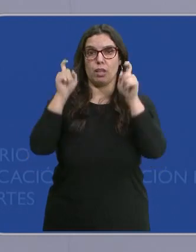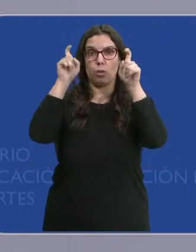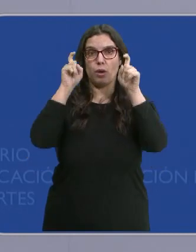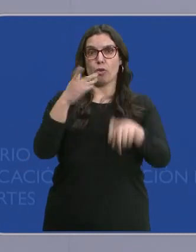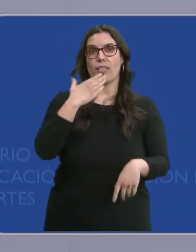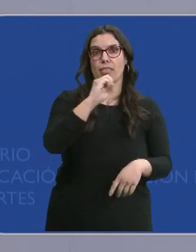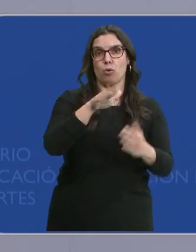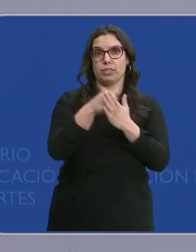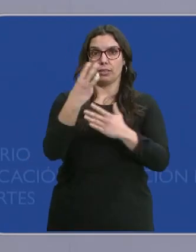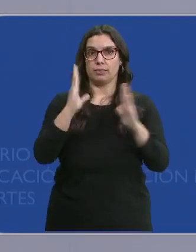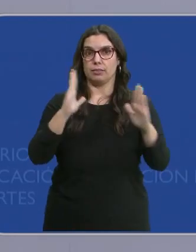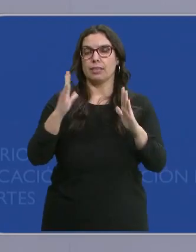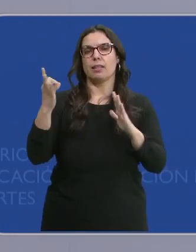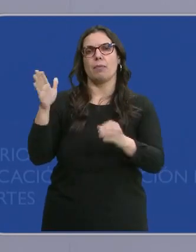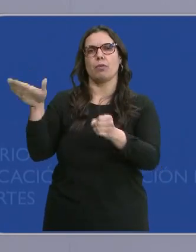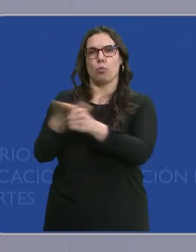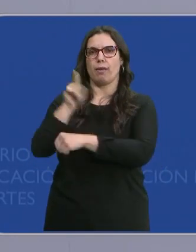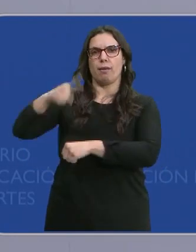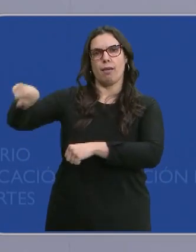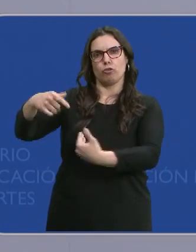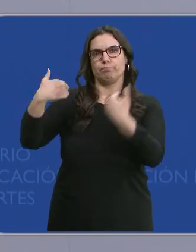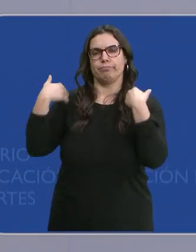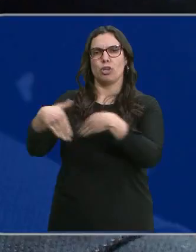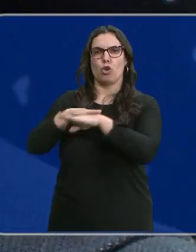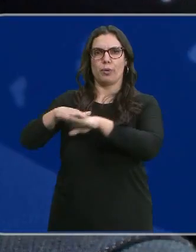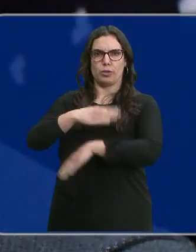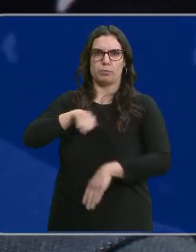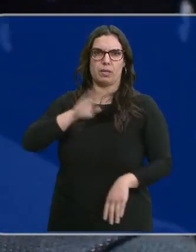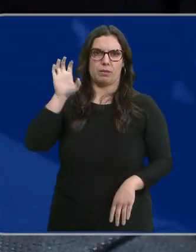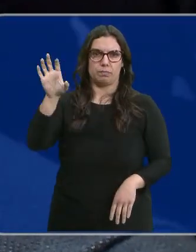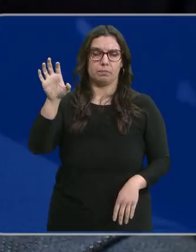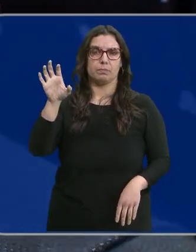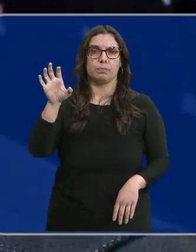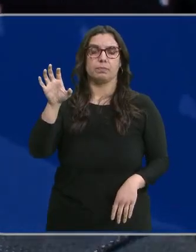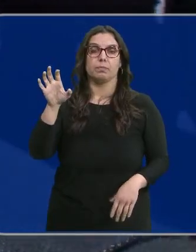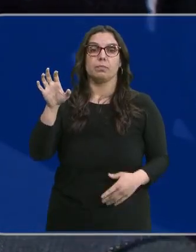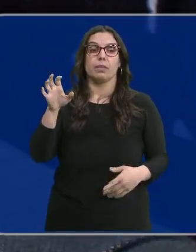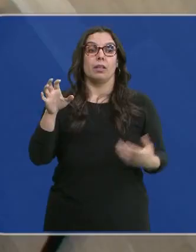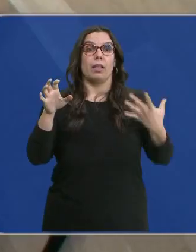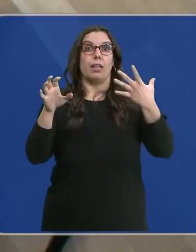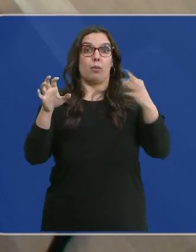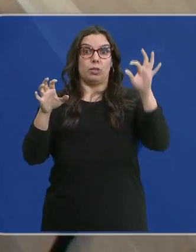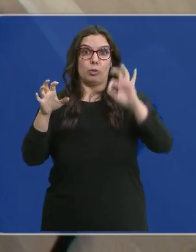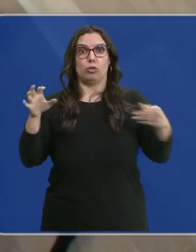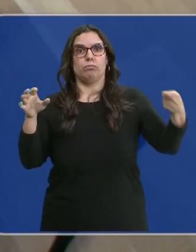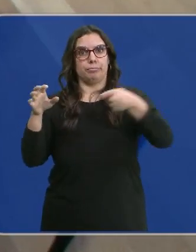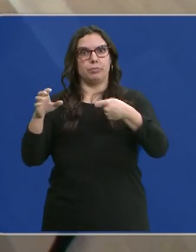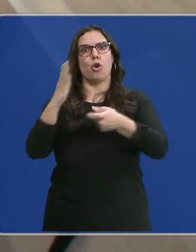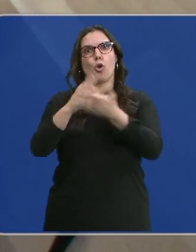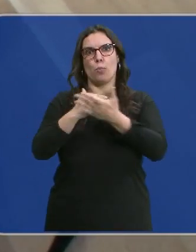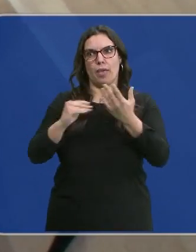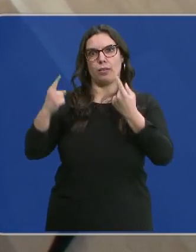de cero a tres años la tiene que financiar el Gobierno de España y el otro 50% las